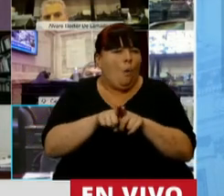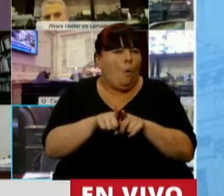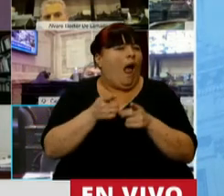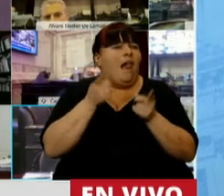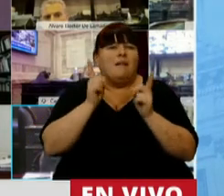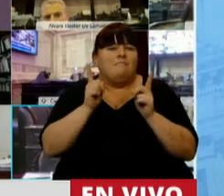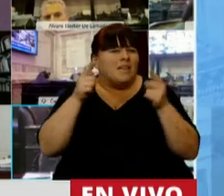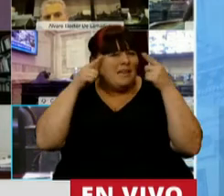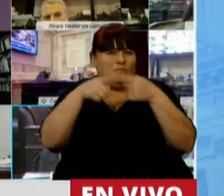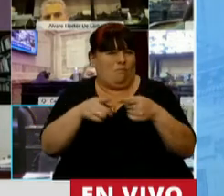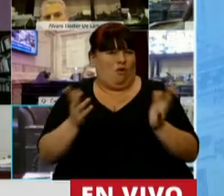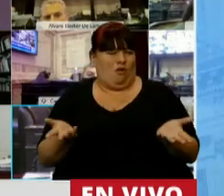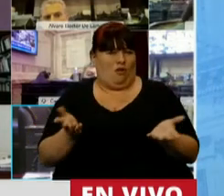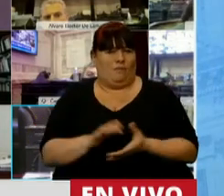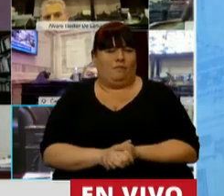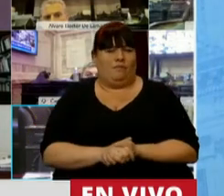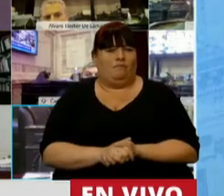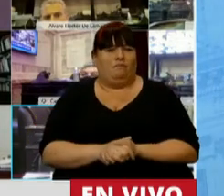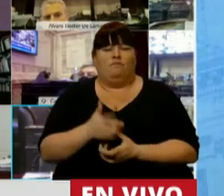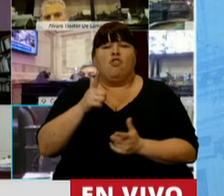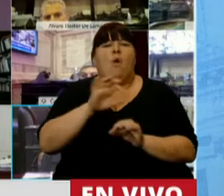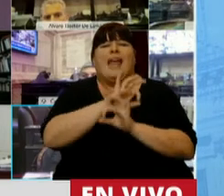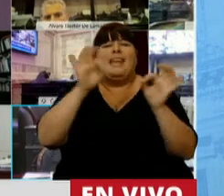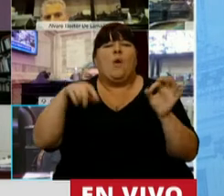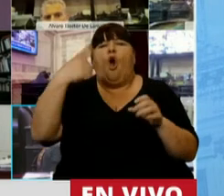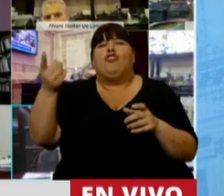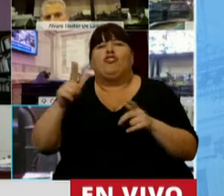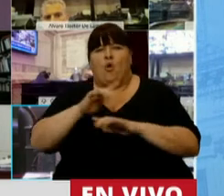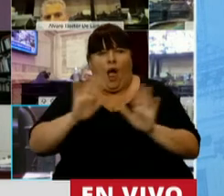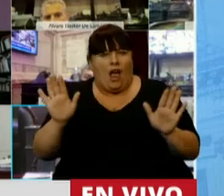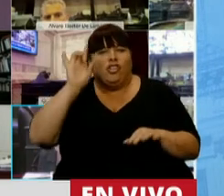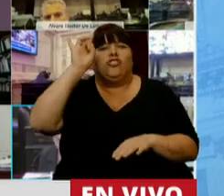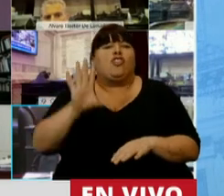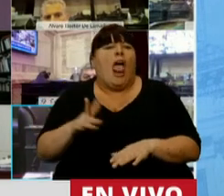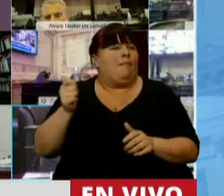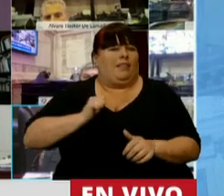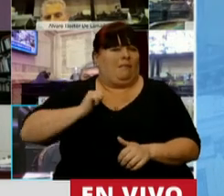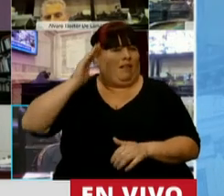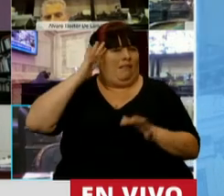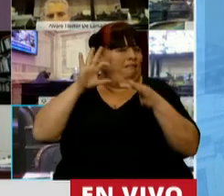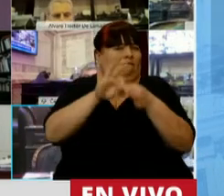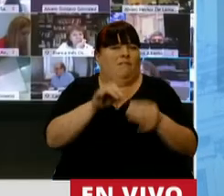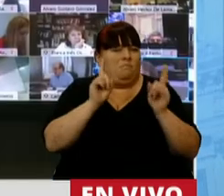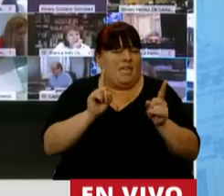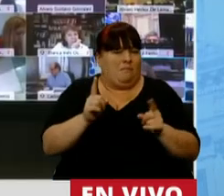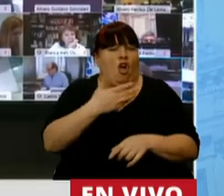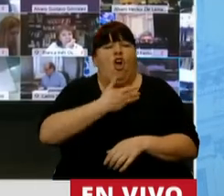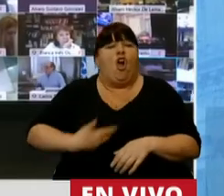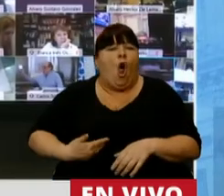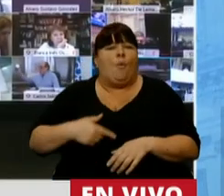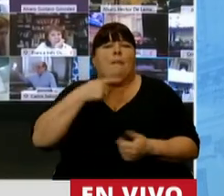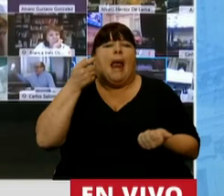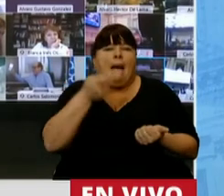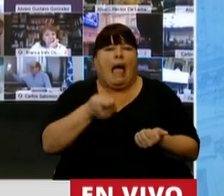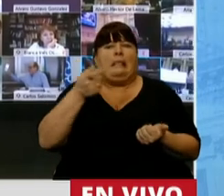operan en el mismo sentido y que no remiten a ninguna otra cosa más que a la dictadura, que a gobernar a fuerza de